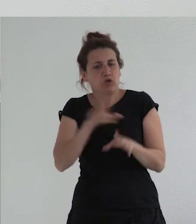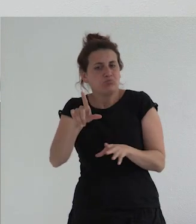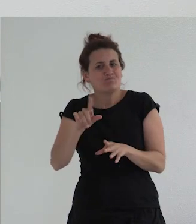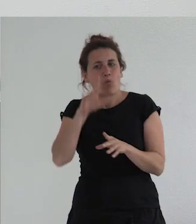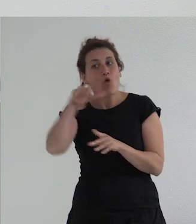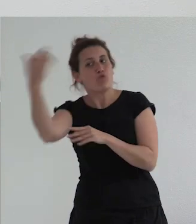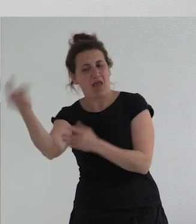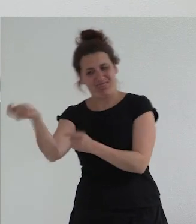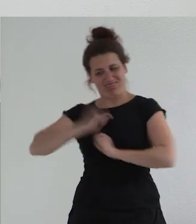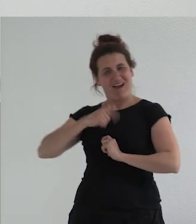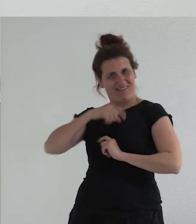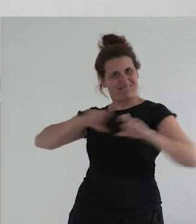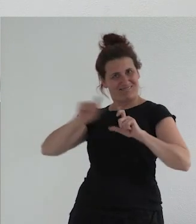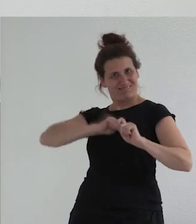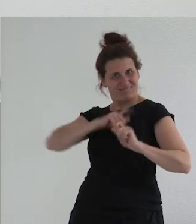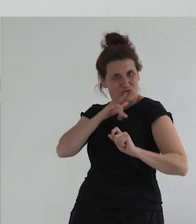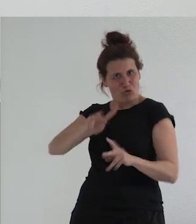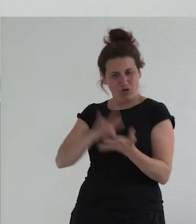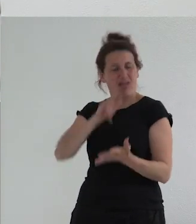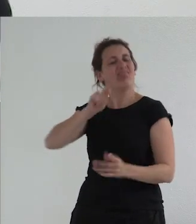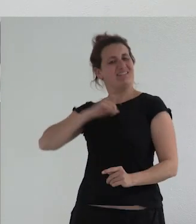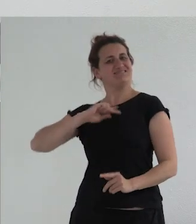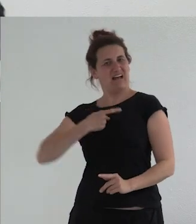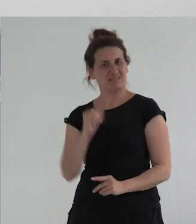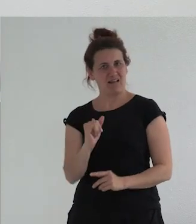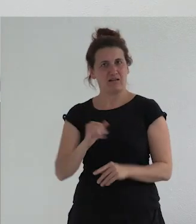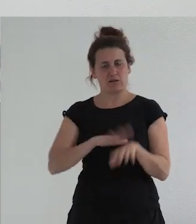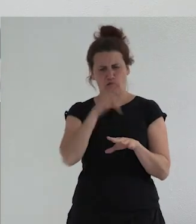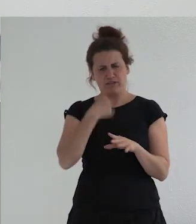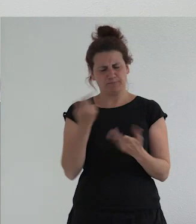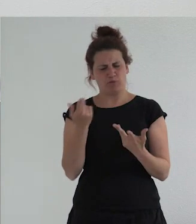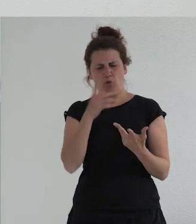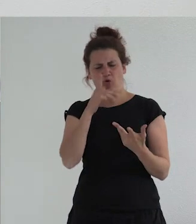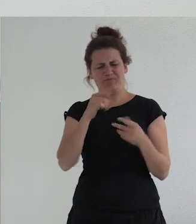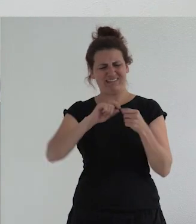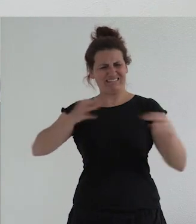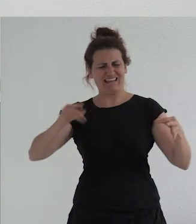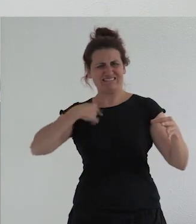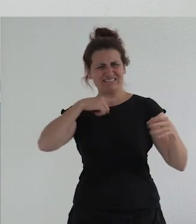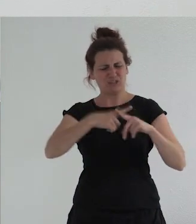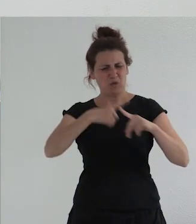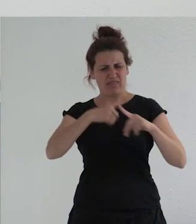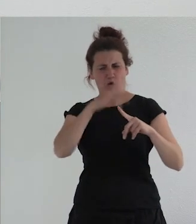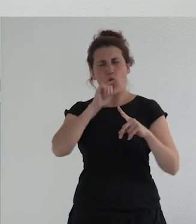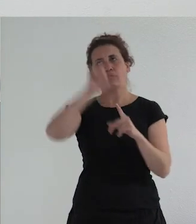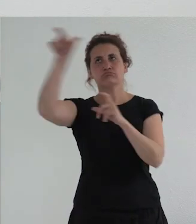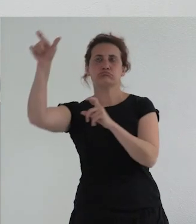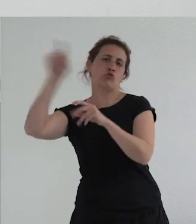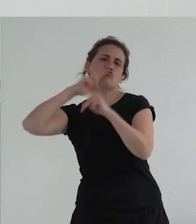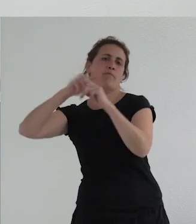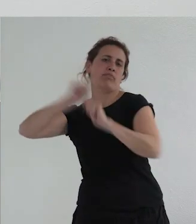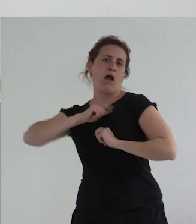externa algo así como un proceso de intersexualización llamado desde otro lugar pero es